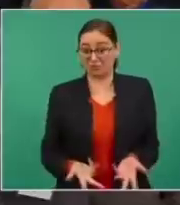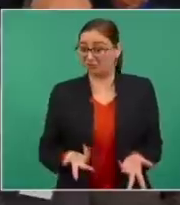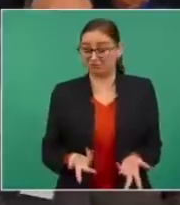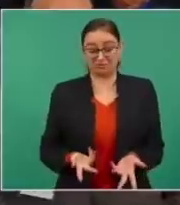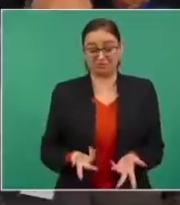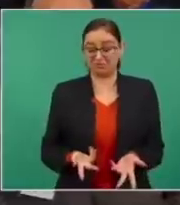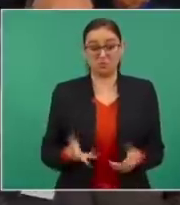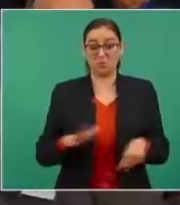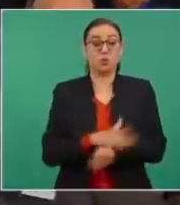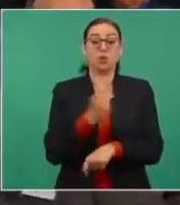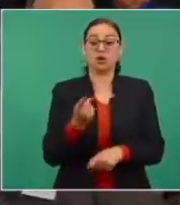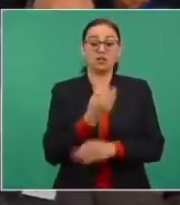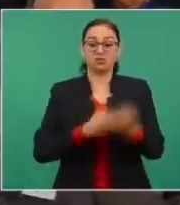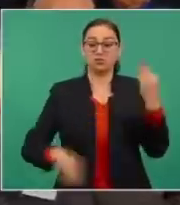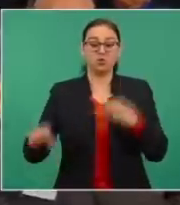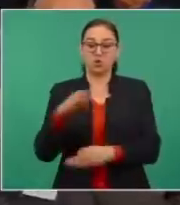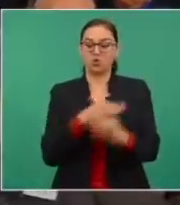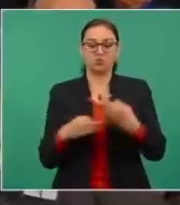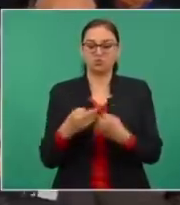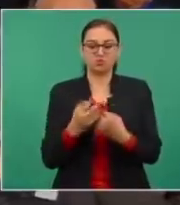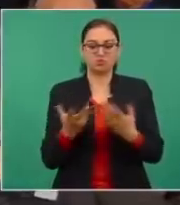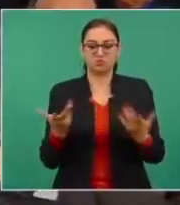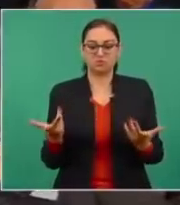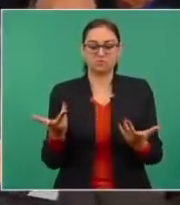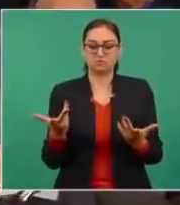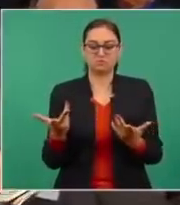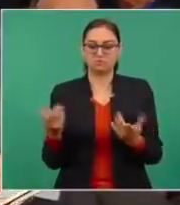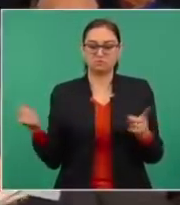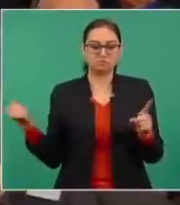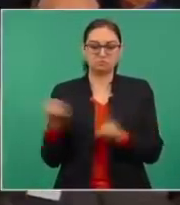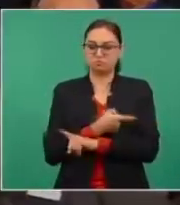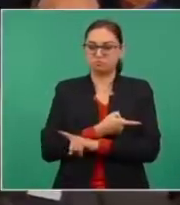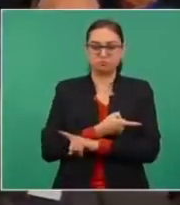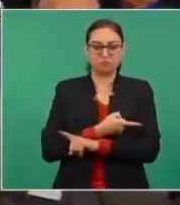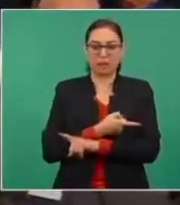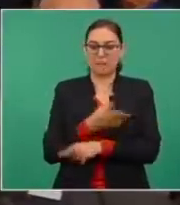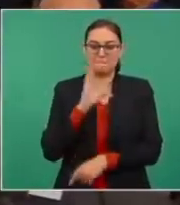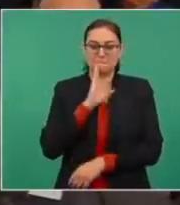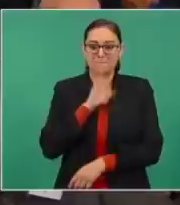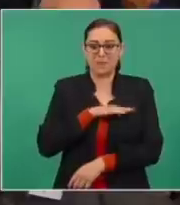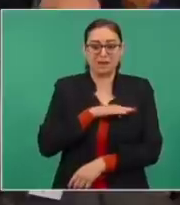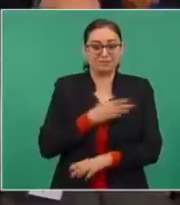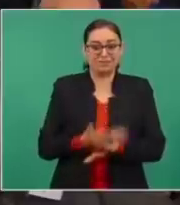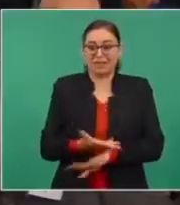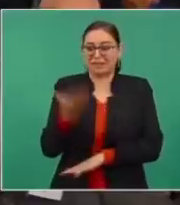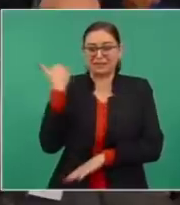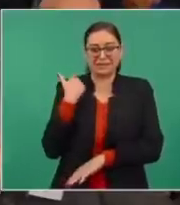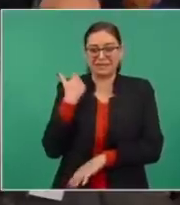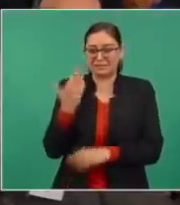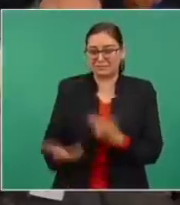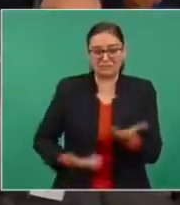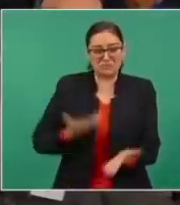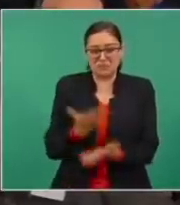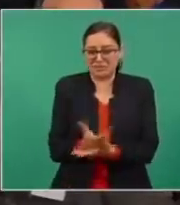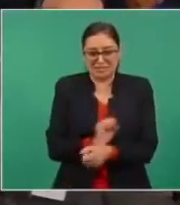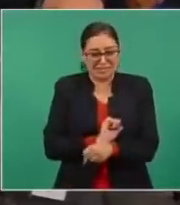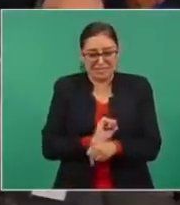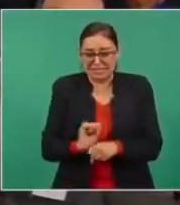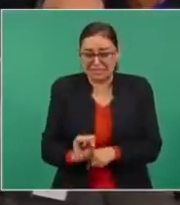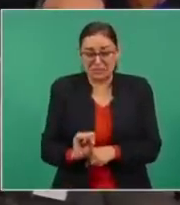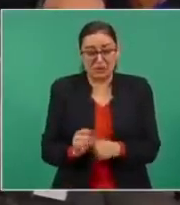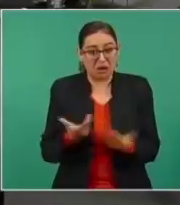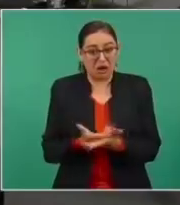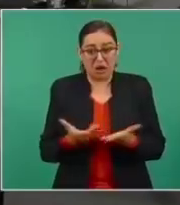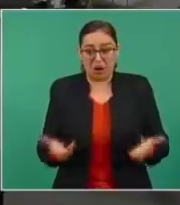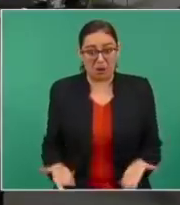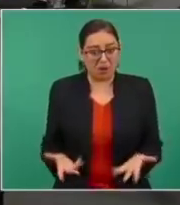todo se desvía a algo que tendría que ser tan básico desde la vez primera que se lo planteé, la restitución del agua.